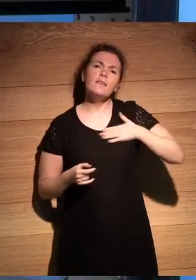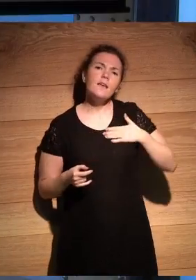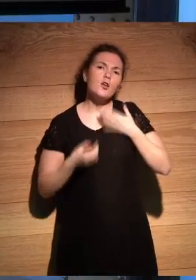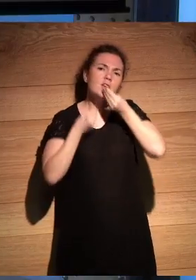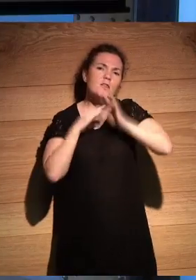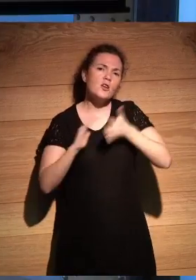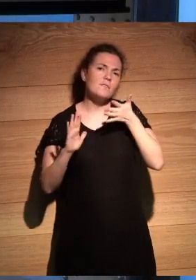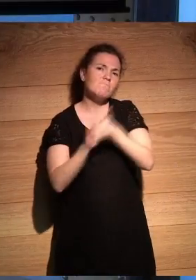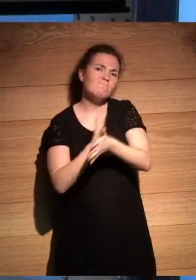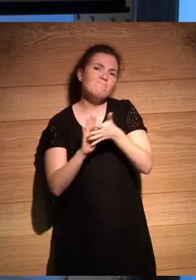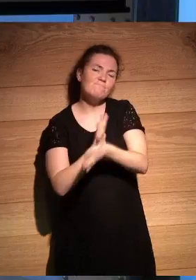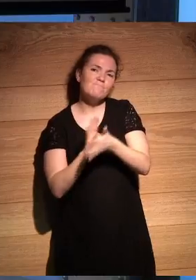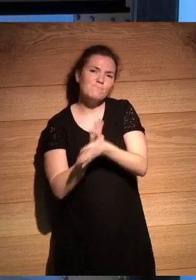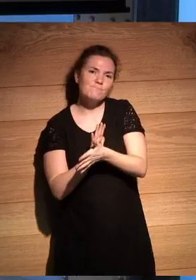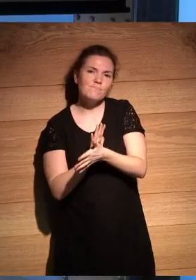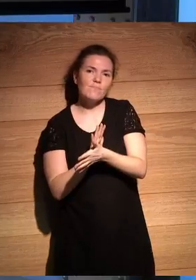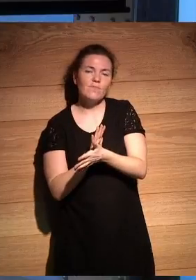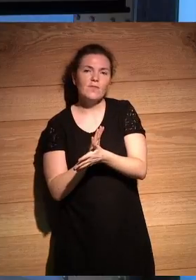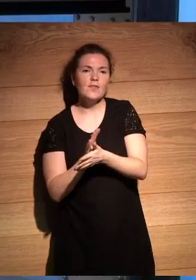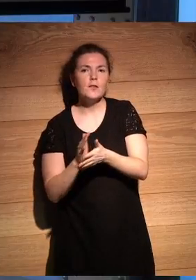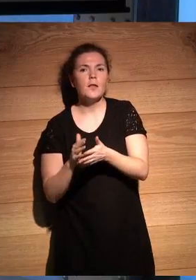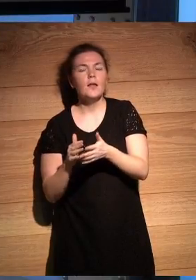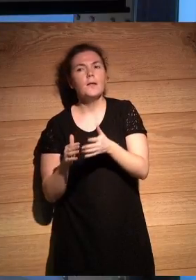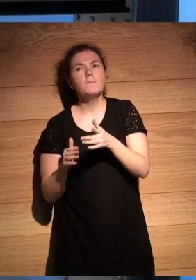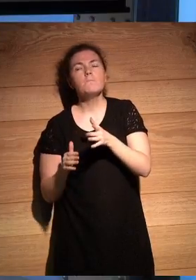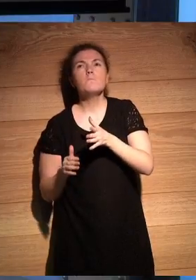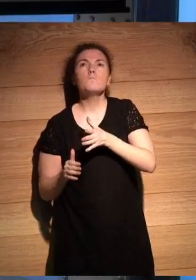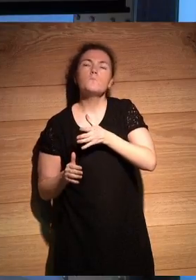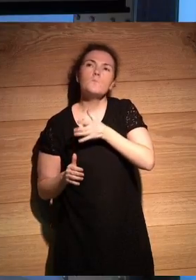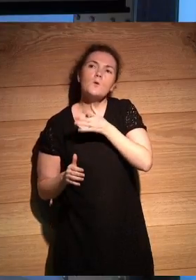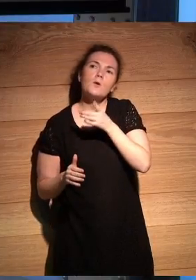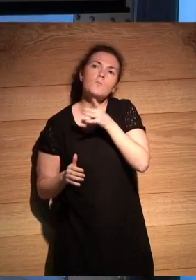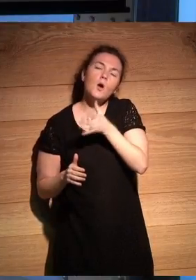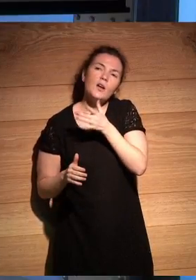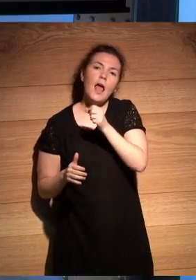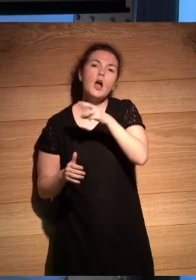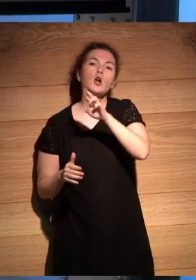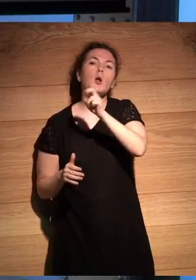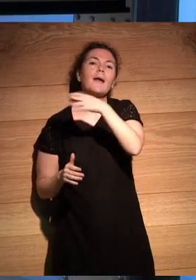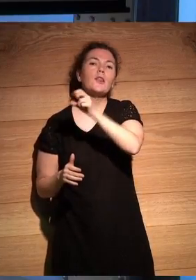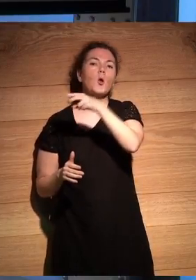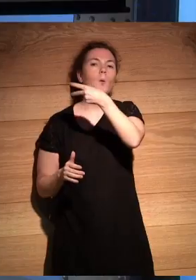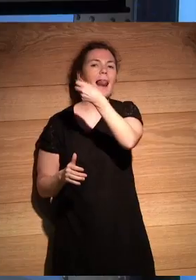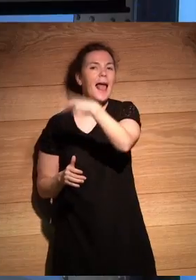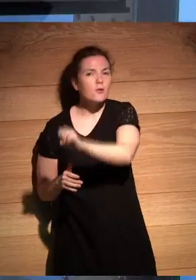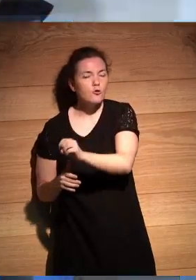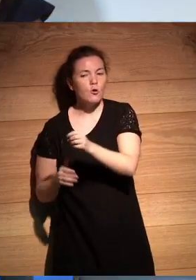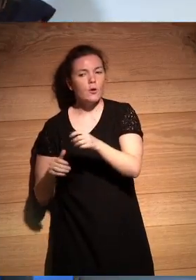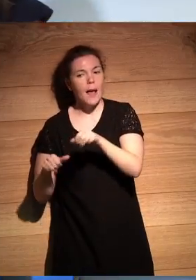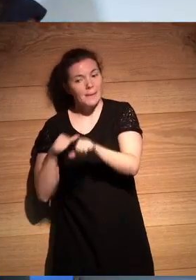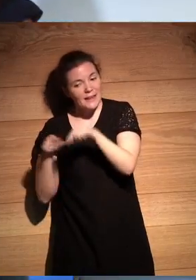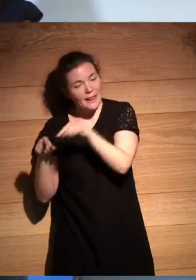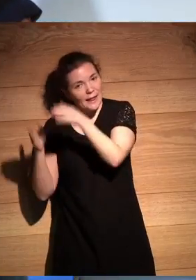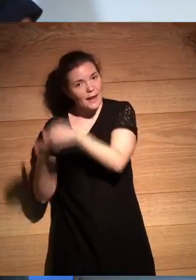historia no a partir, no sobre Roberto Bolaño, ¿no? Sino solo